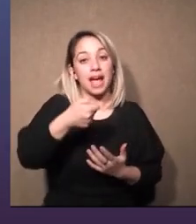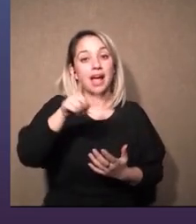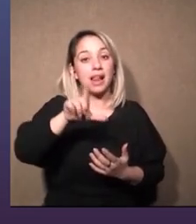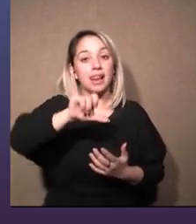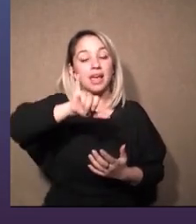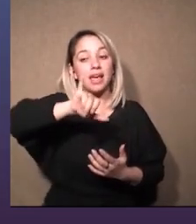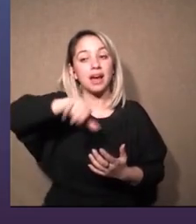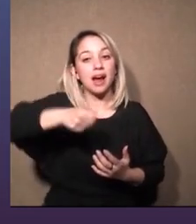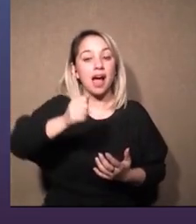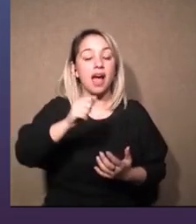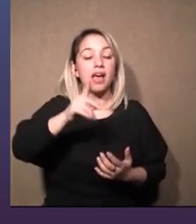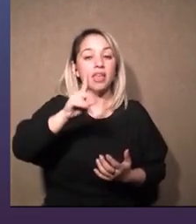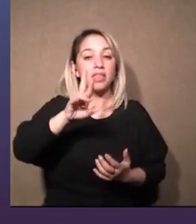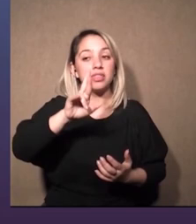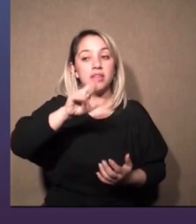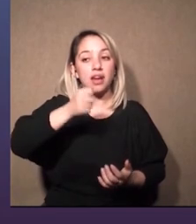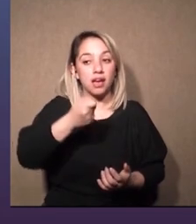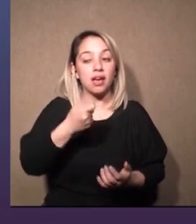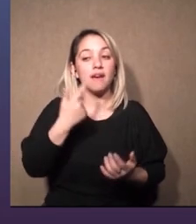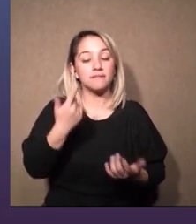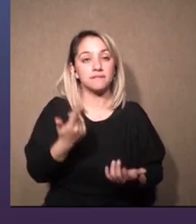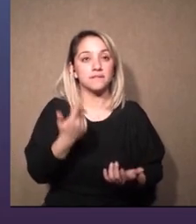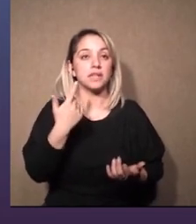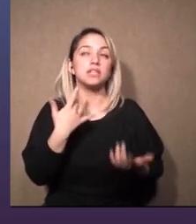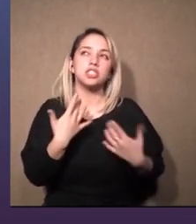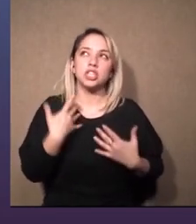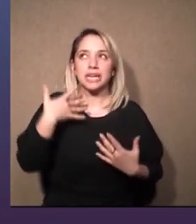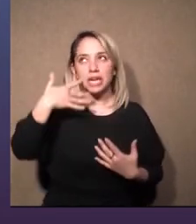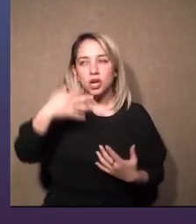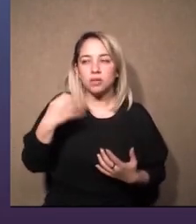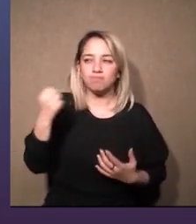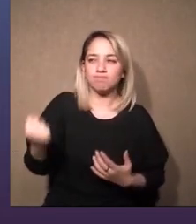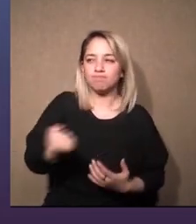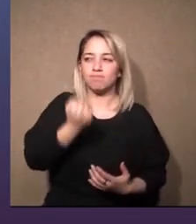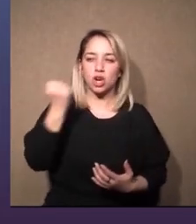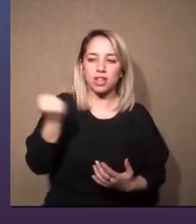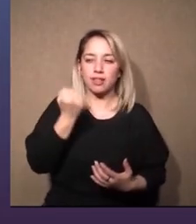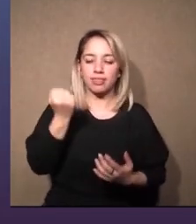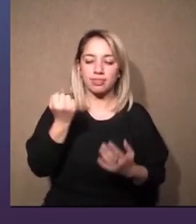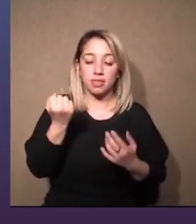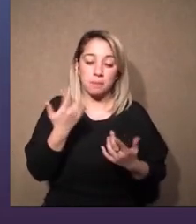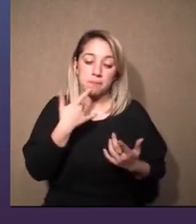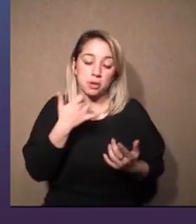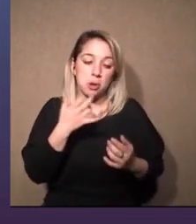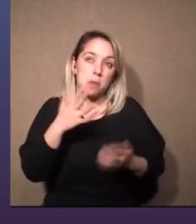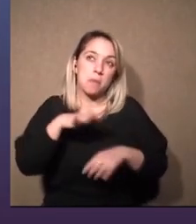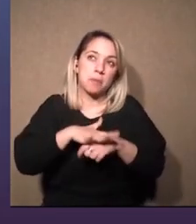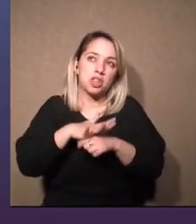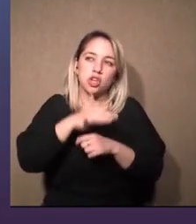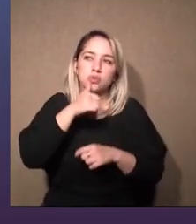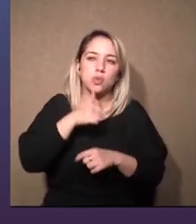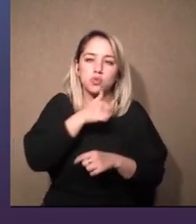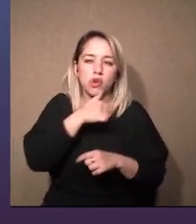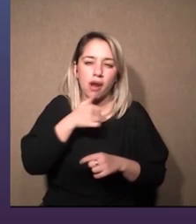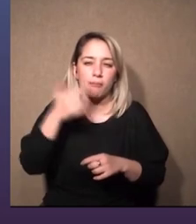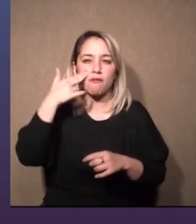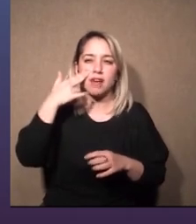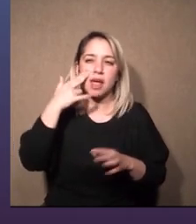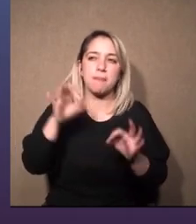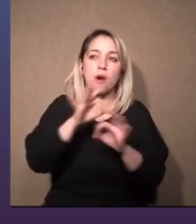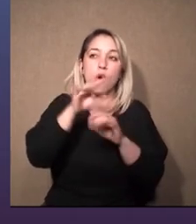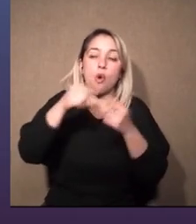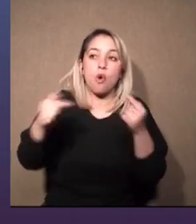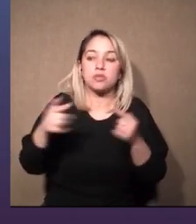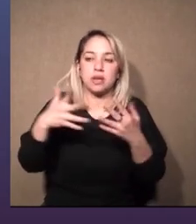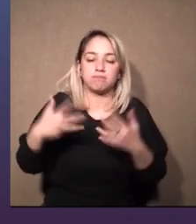bueno yo creo que lo que es importante digamos para resolver problemas imprevistos primero que